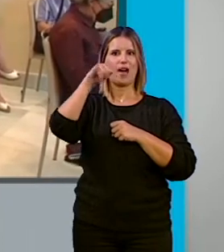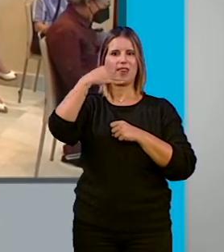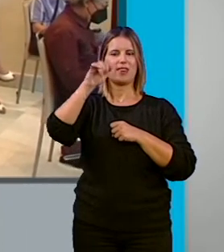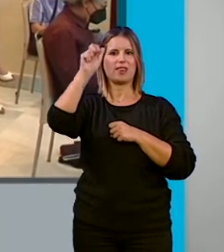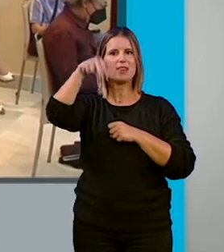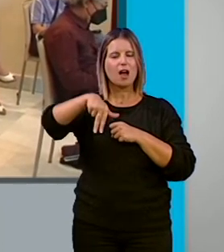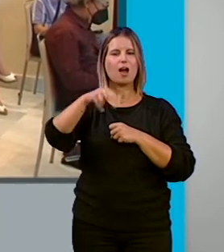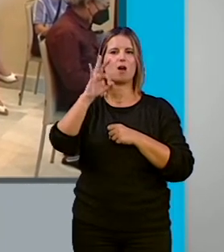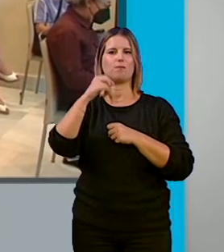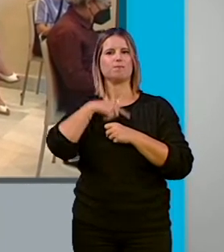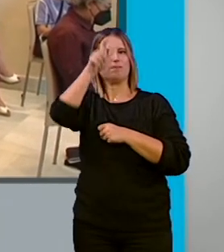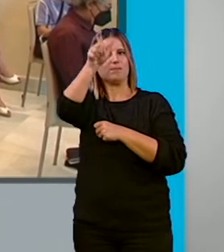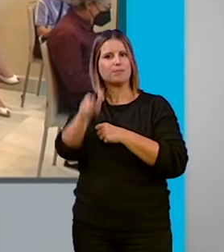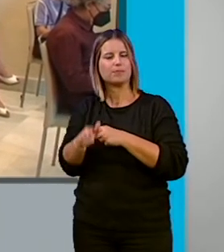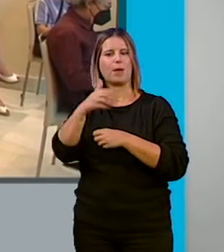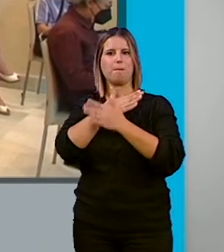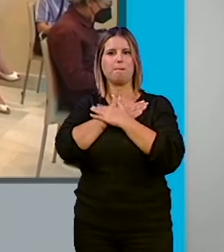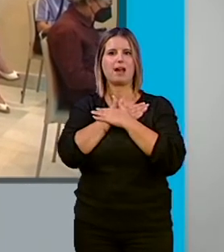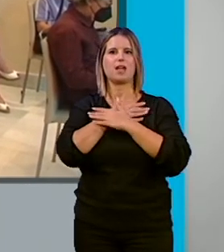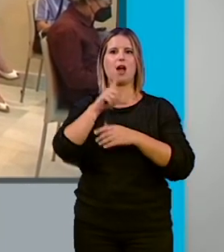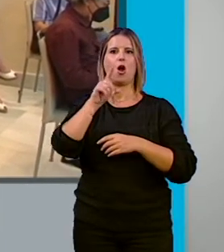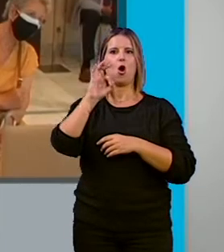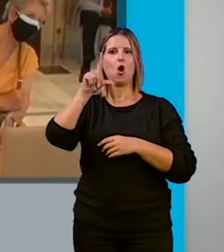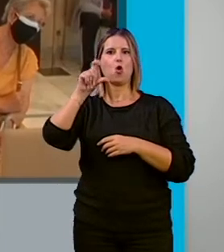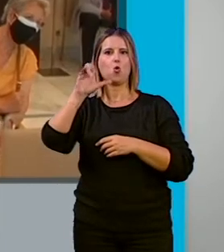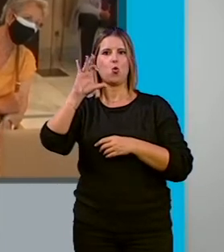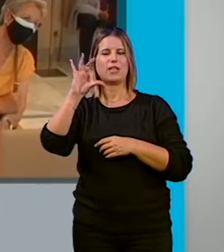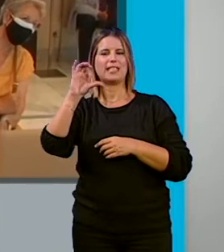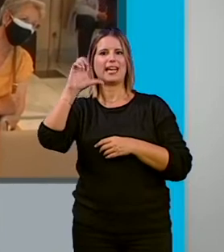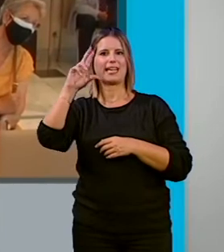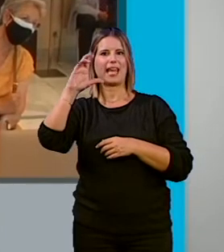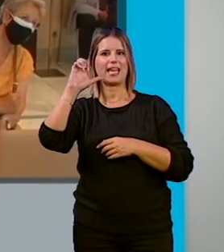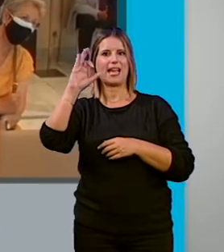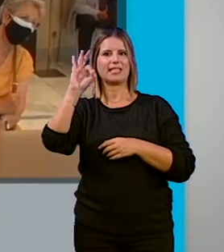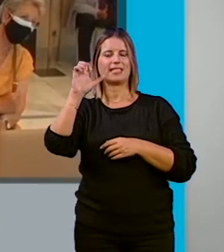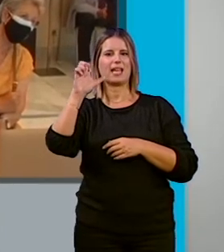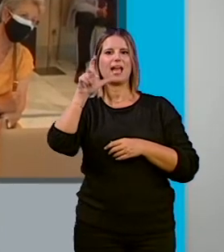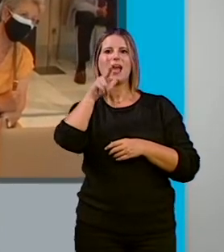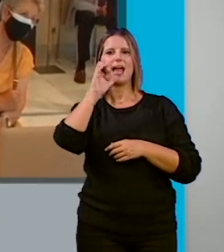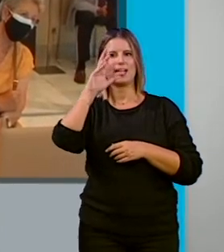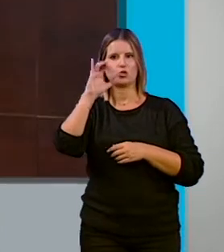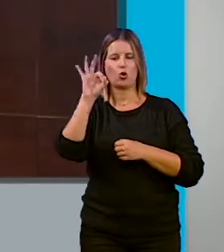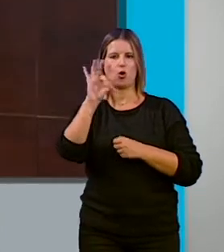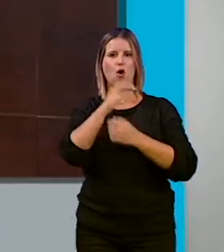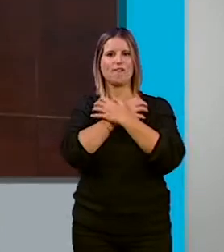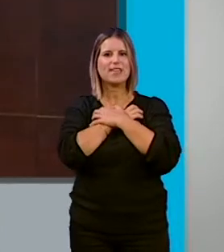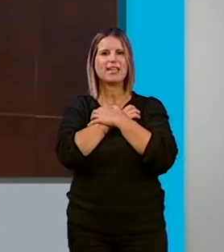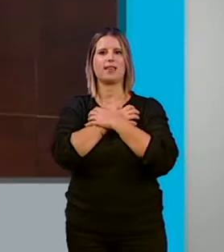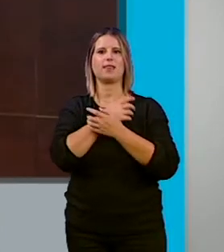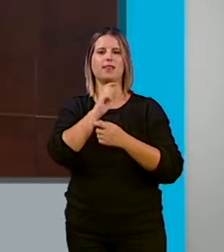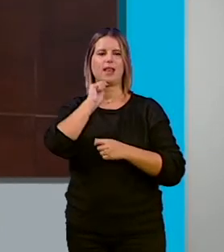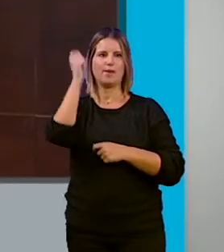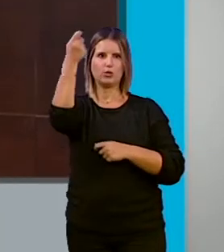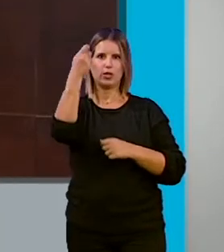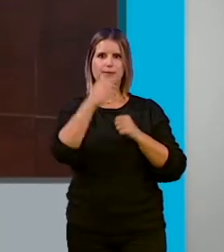personajes como María la Bailaora, Luis de Requesens, Héctor Espínola o Don Juan de Austria, además de la Virgen de la Victoria. El papel en el siglo